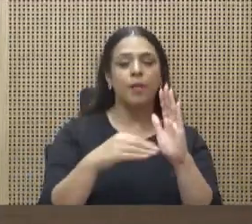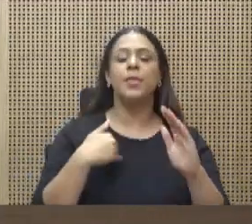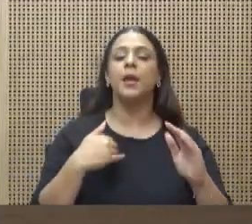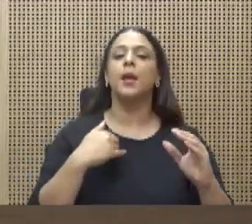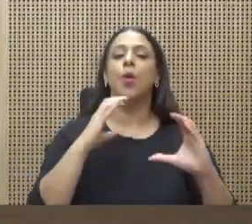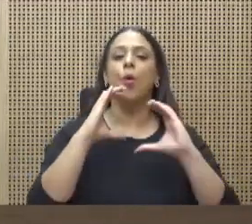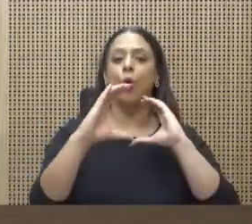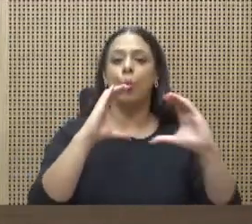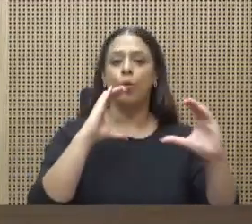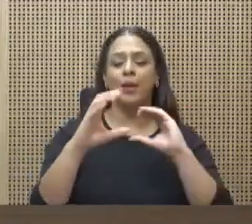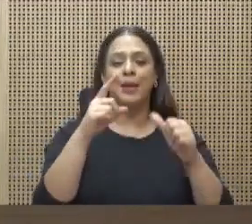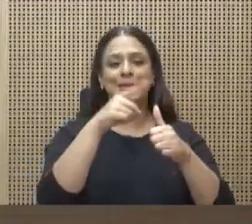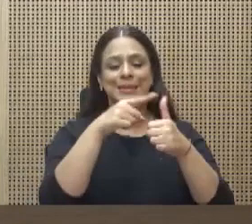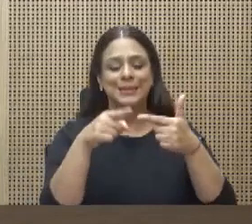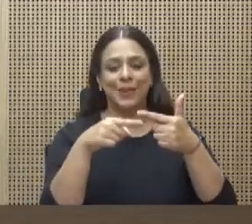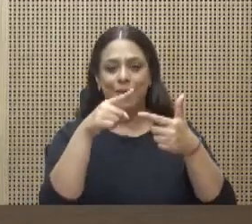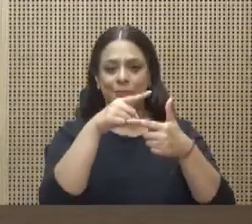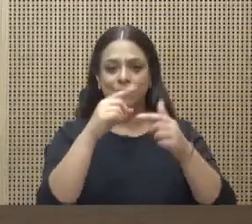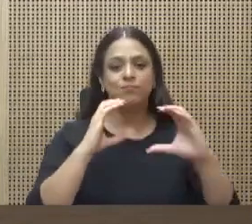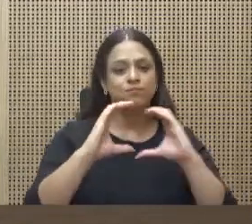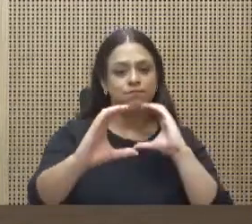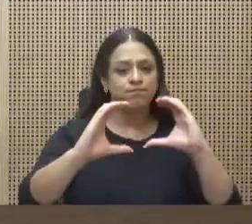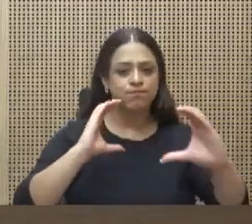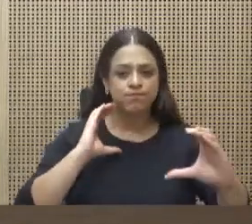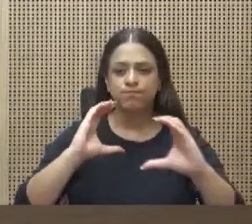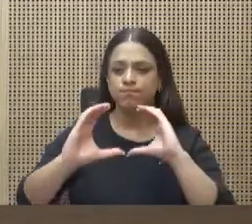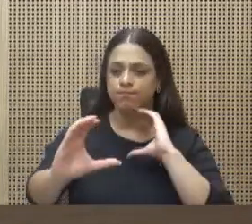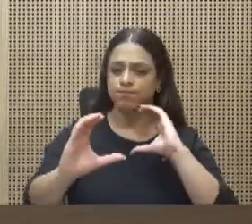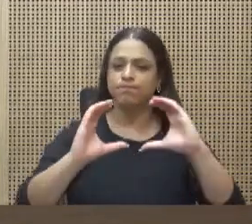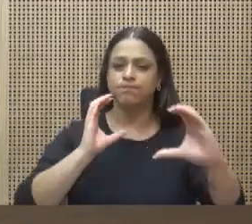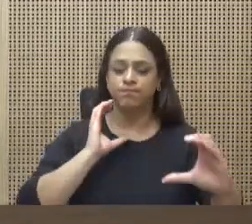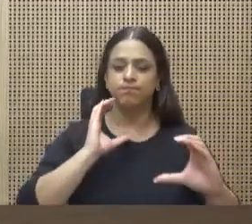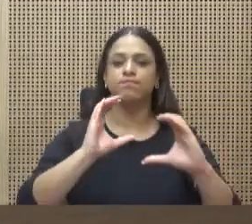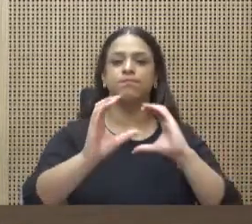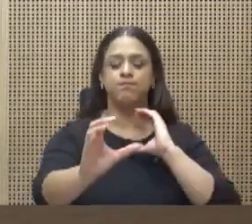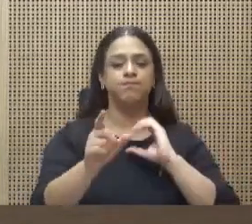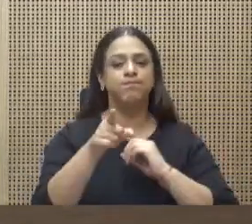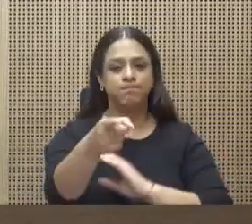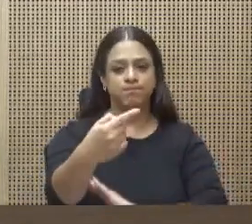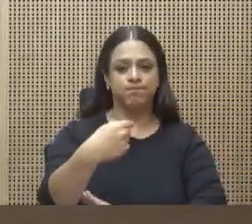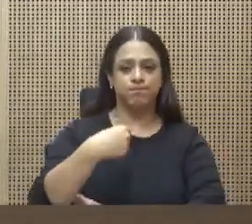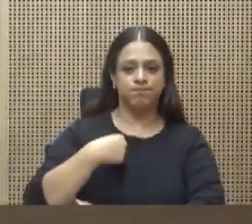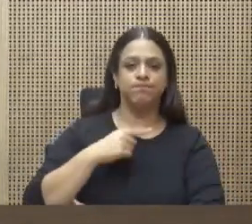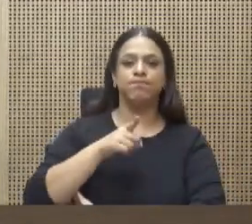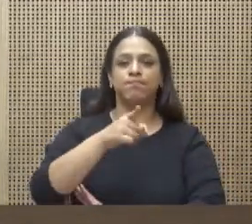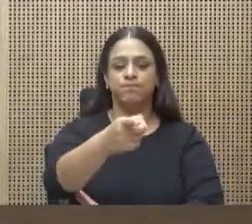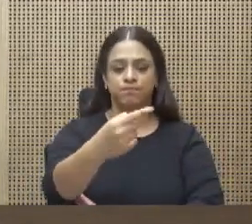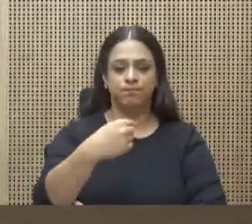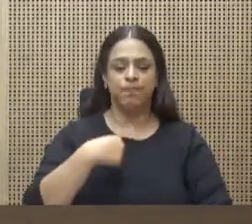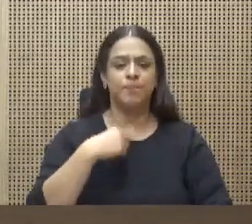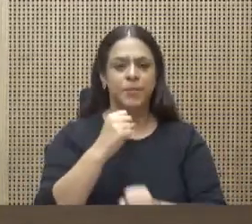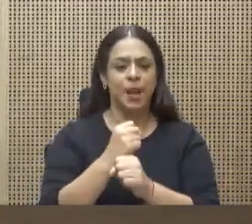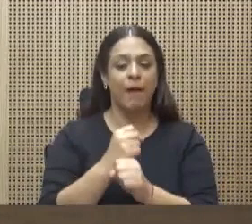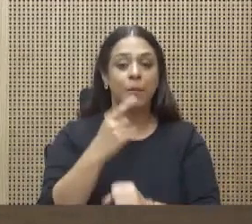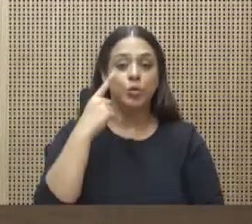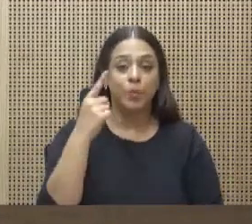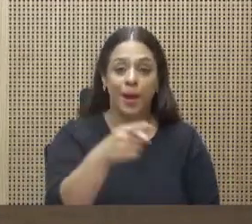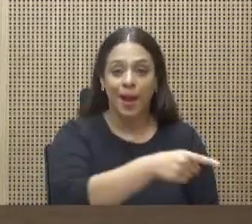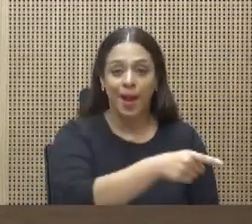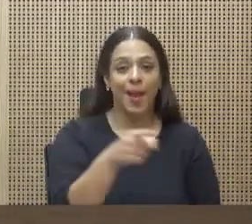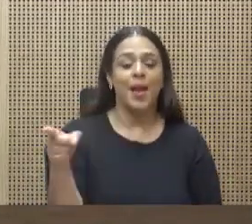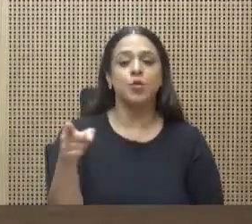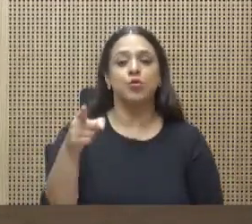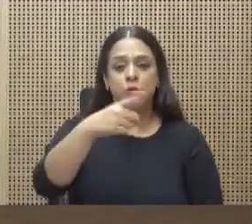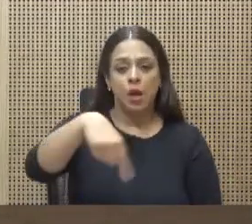todas las personas que así lo deseen. Entendiendo que trabajamos para ellos, que son nuestros jefes, estén donde